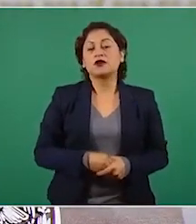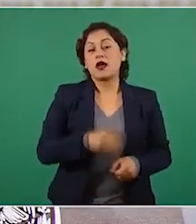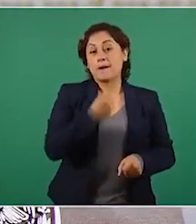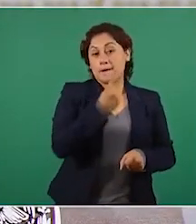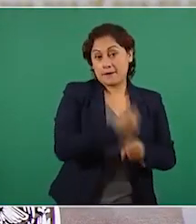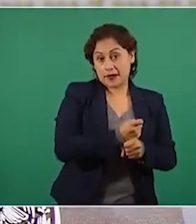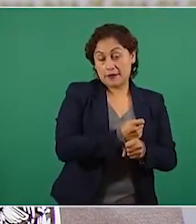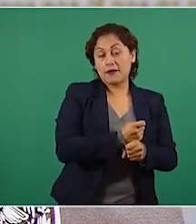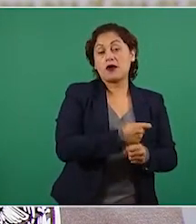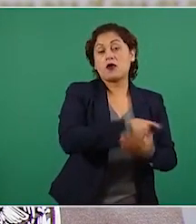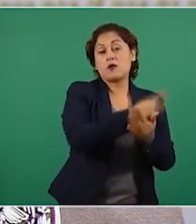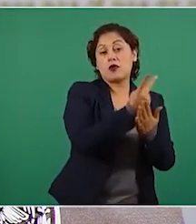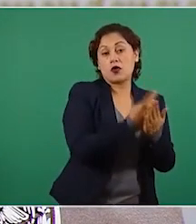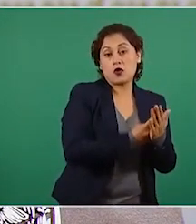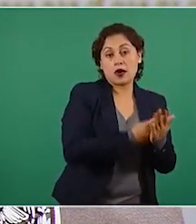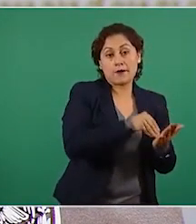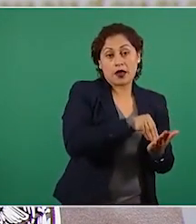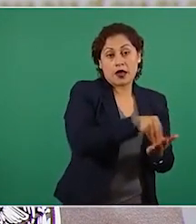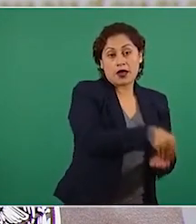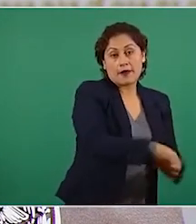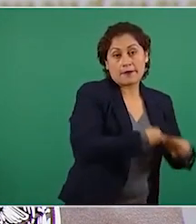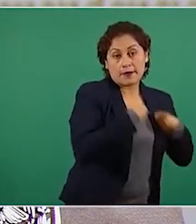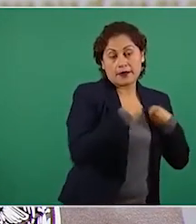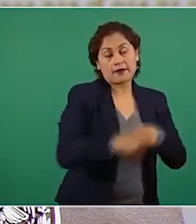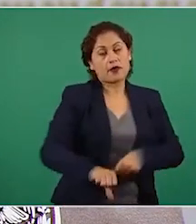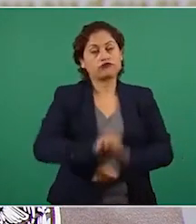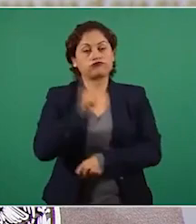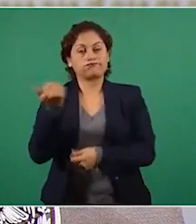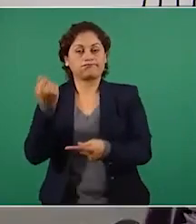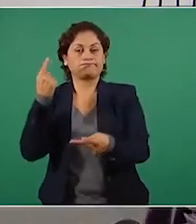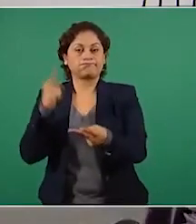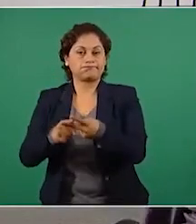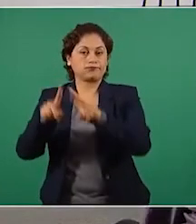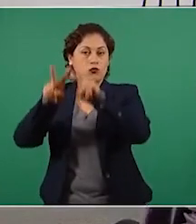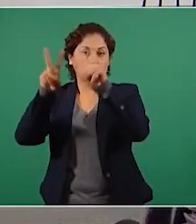y otra con compra de medicamentos.